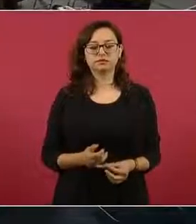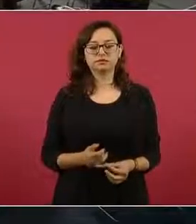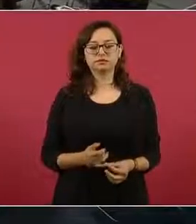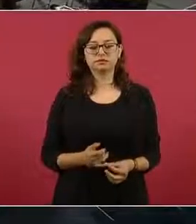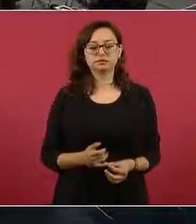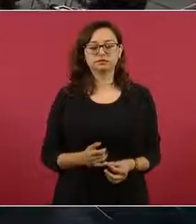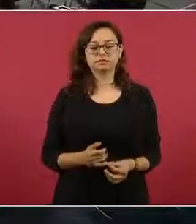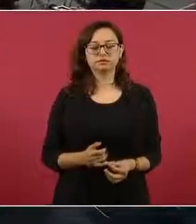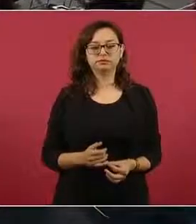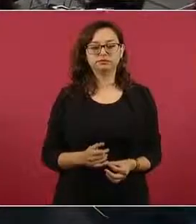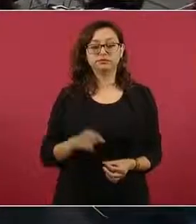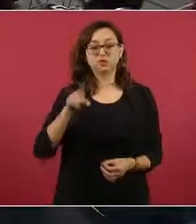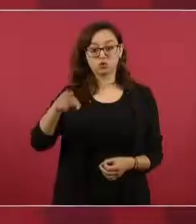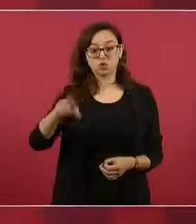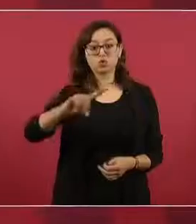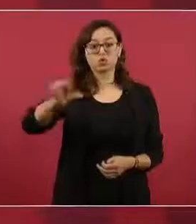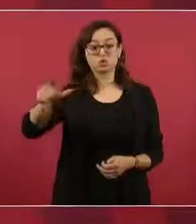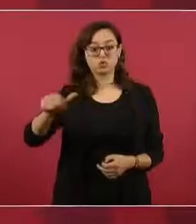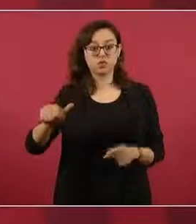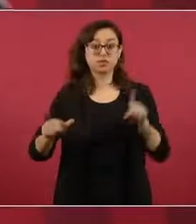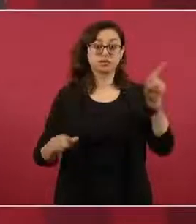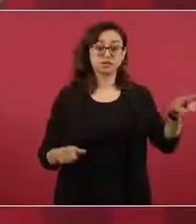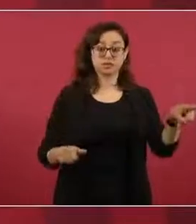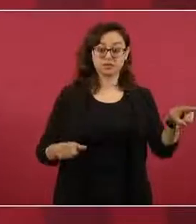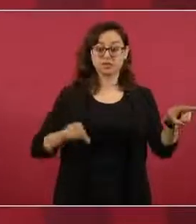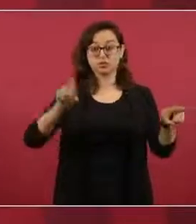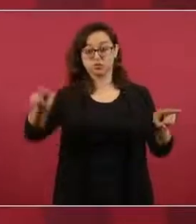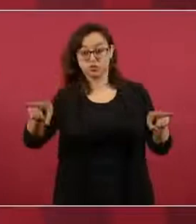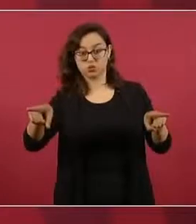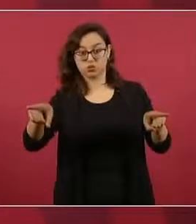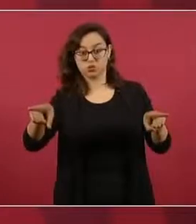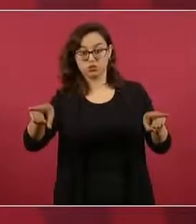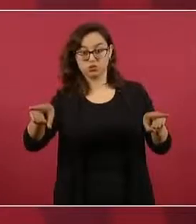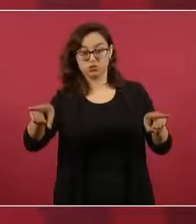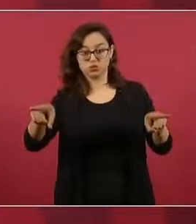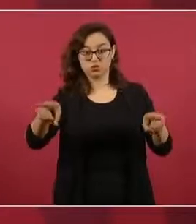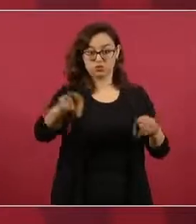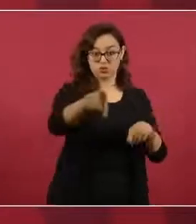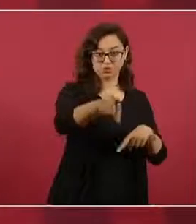Tú vas después, pero a ver, va él, tú y luego…